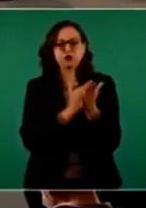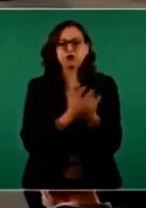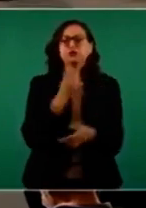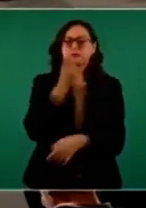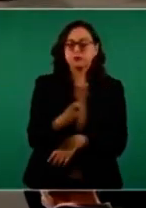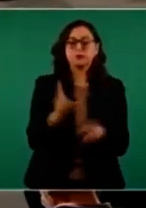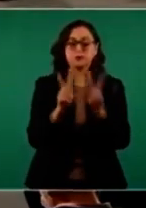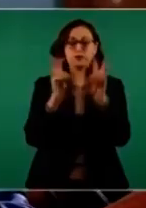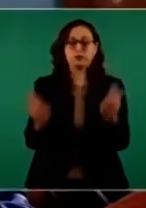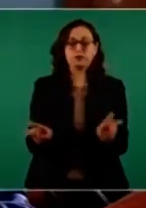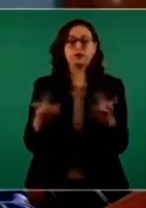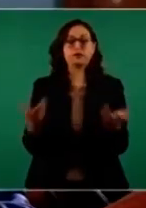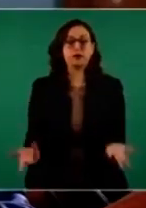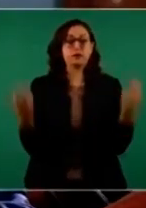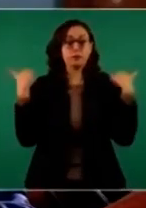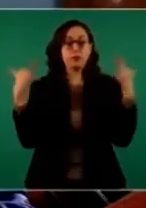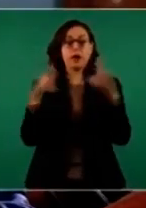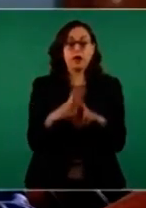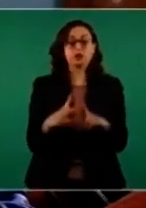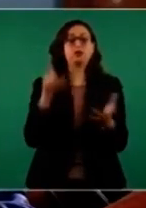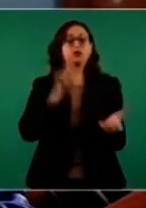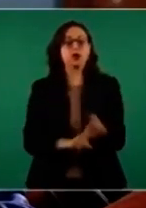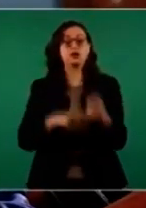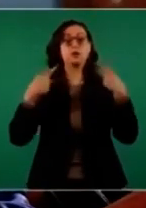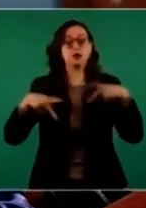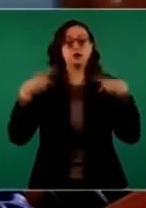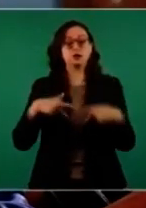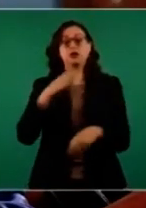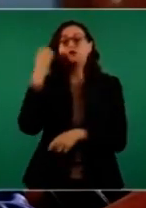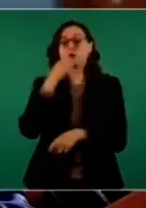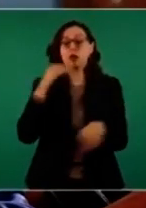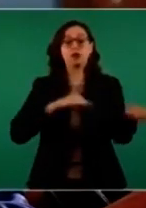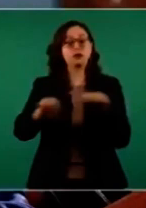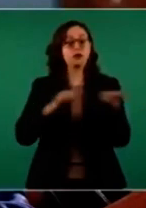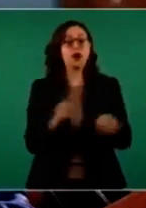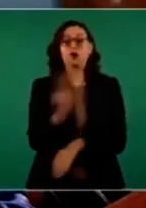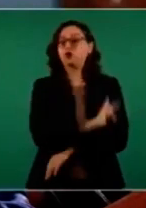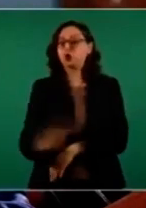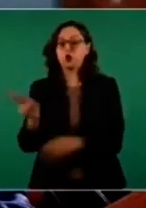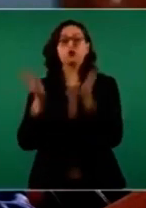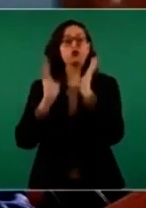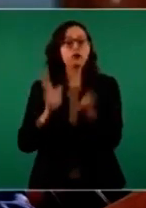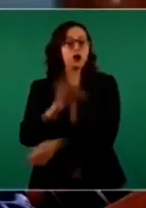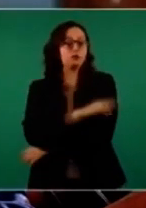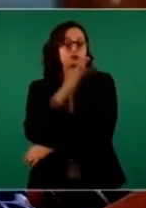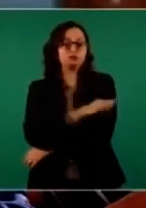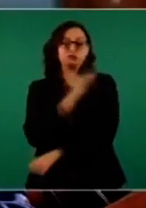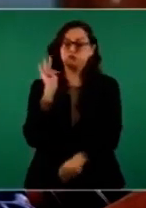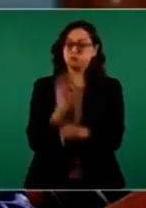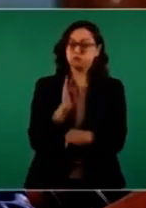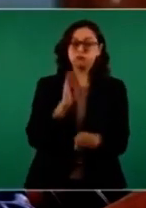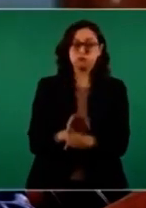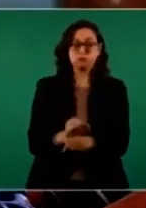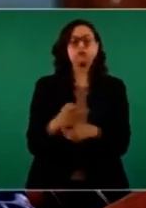educativo, ya todos prácticamente están vacunados, están protegidos. De todas